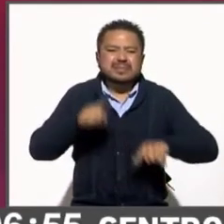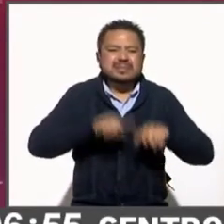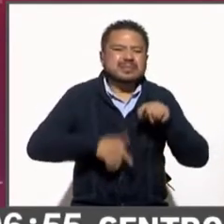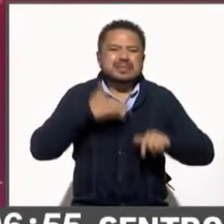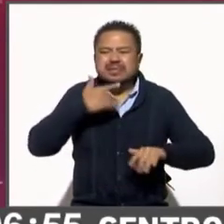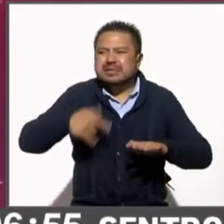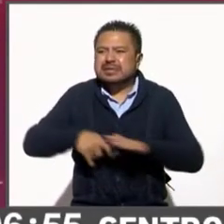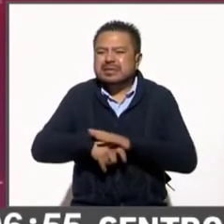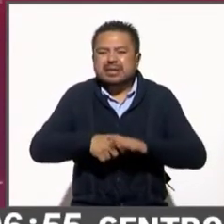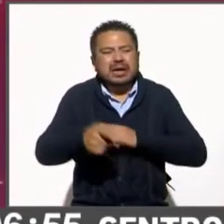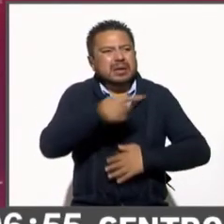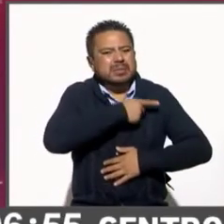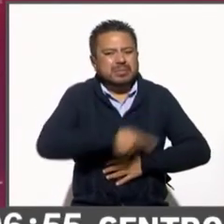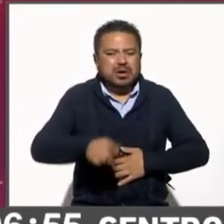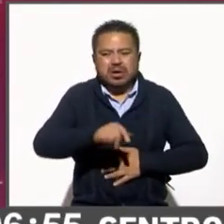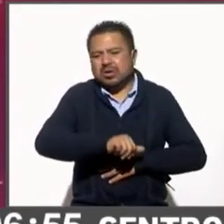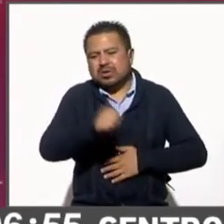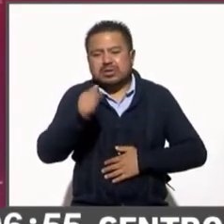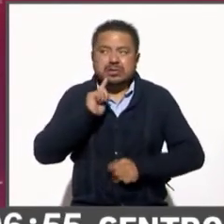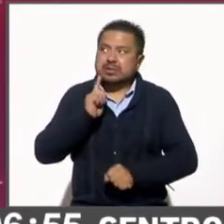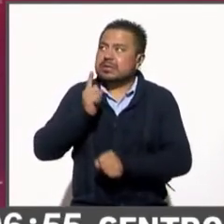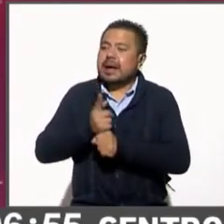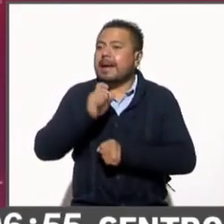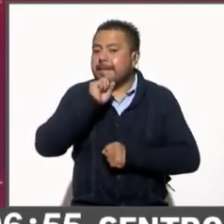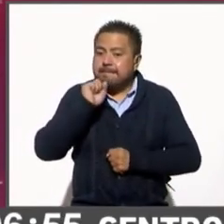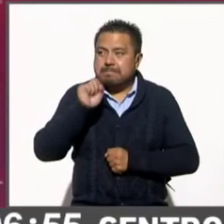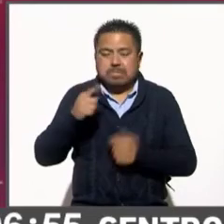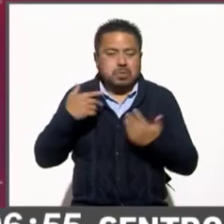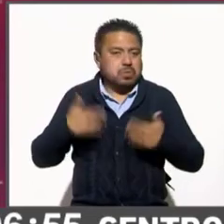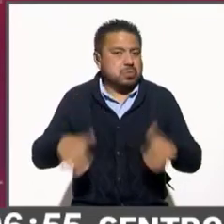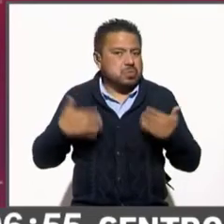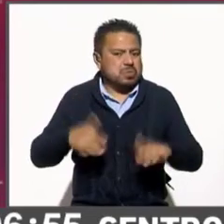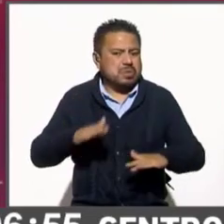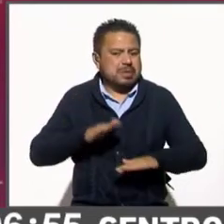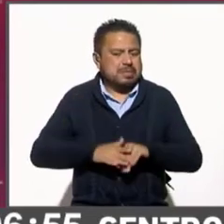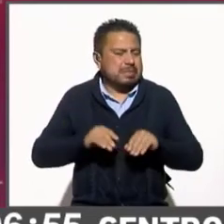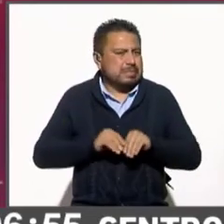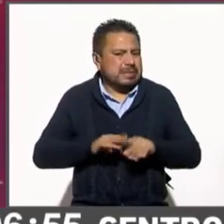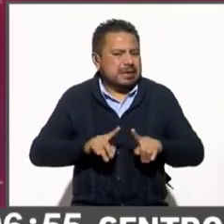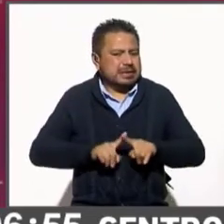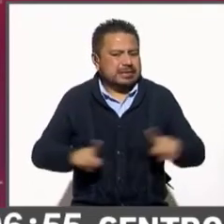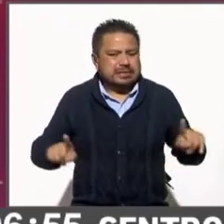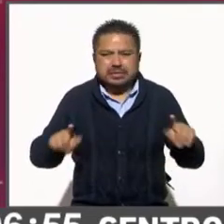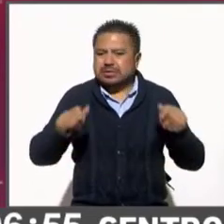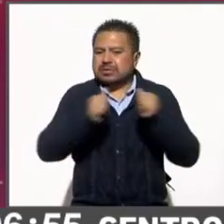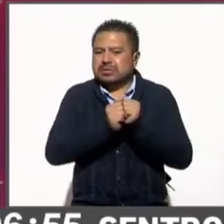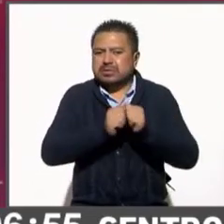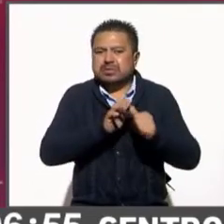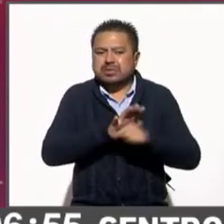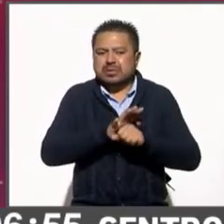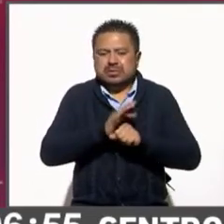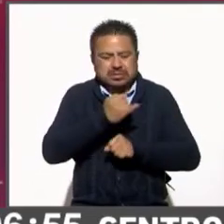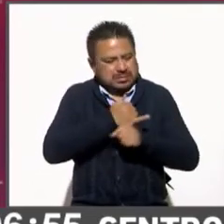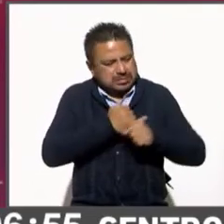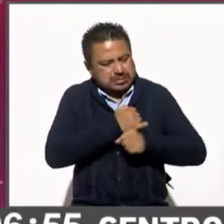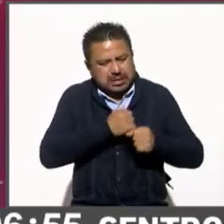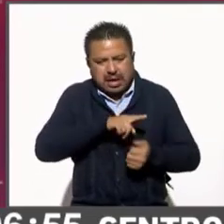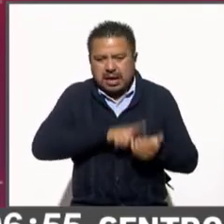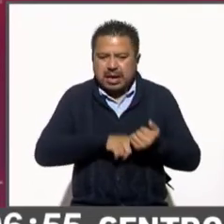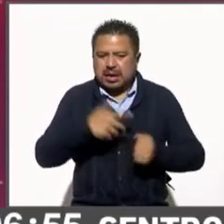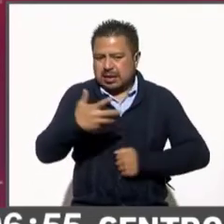gráfico, verás que también se ve una distancia muy clara entre las evaluaciones que ha tenido el